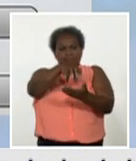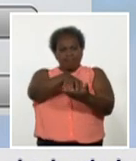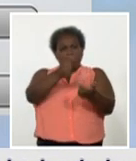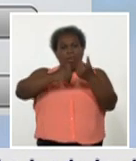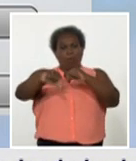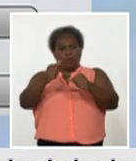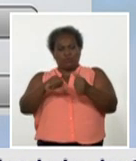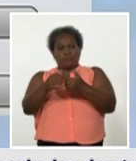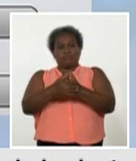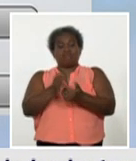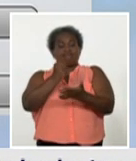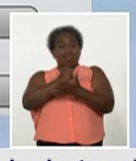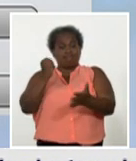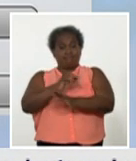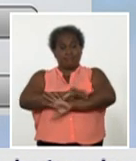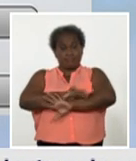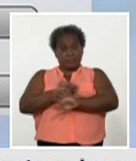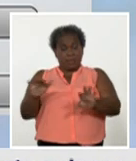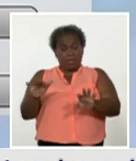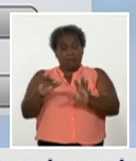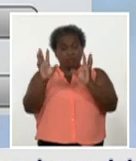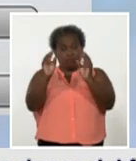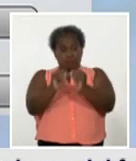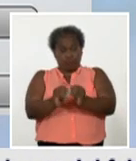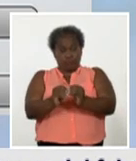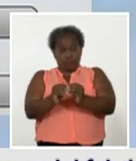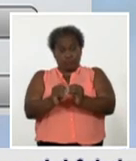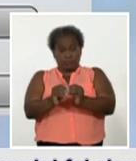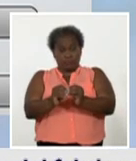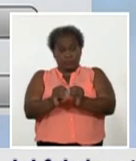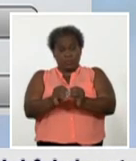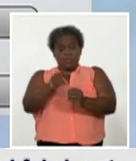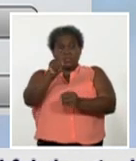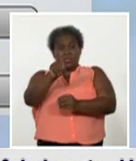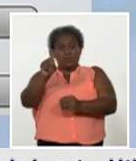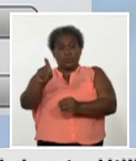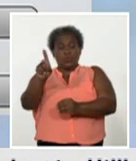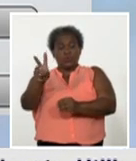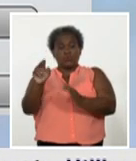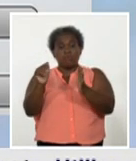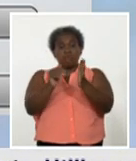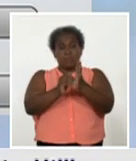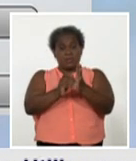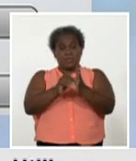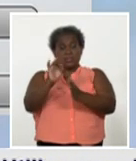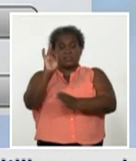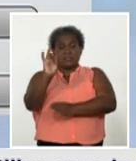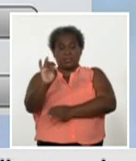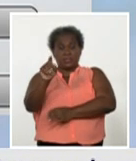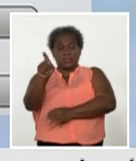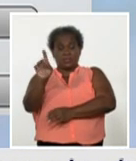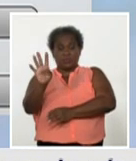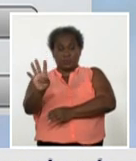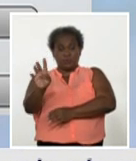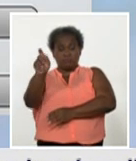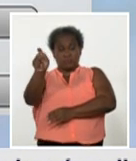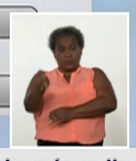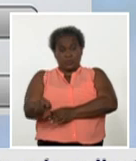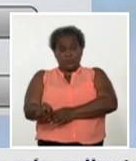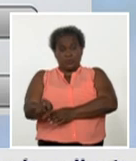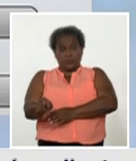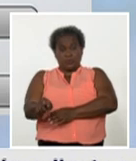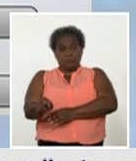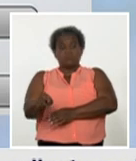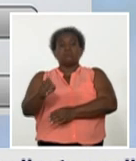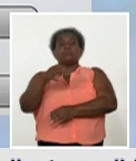diagnosticado ya un total de 112.714 personas con